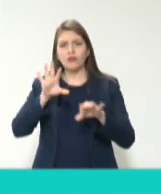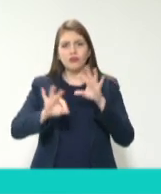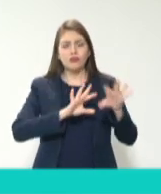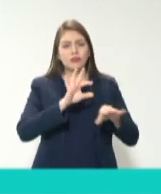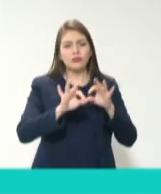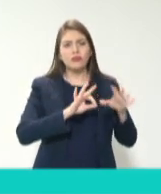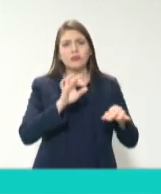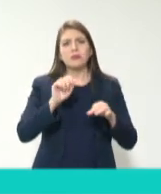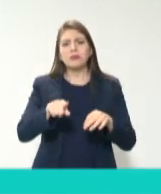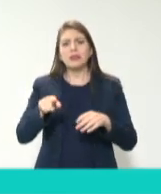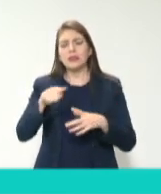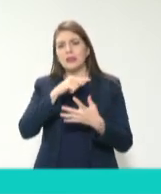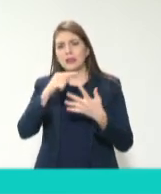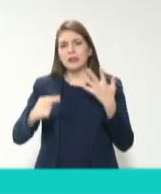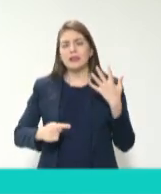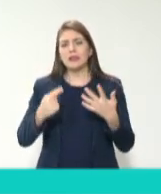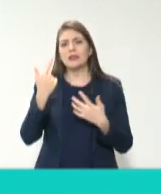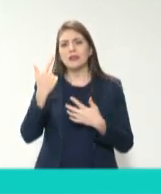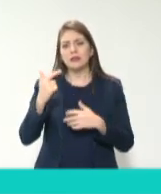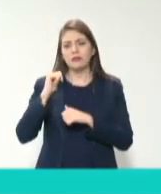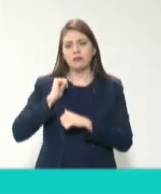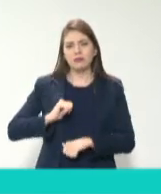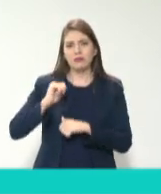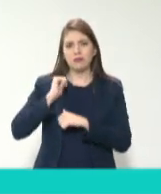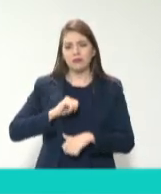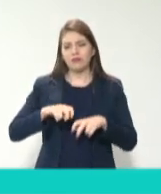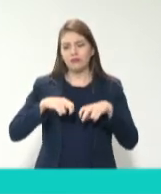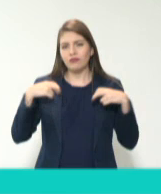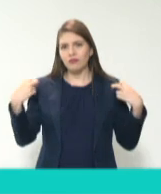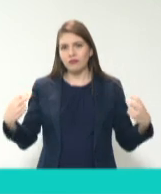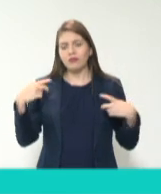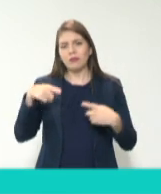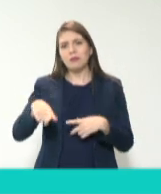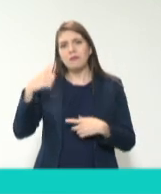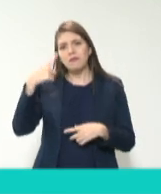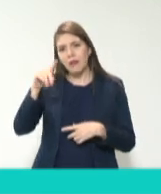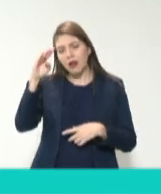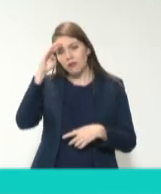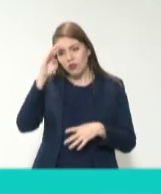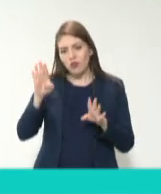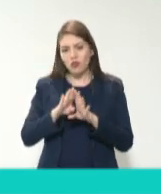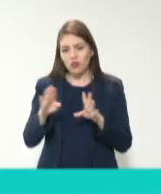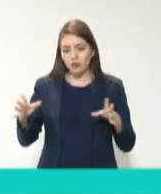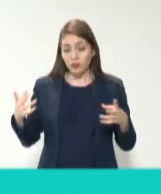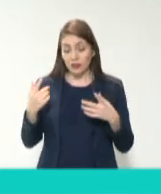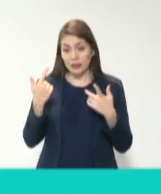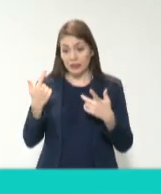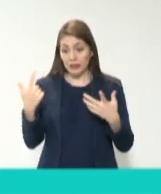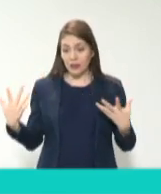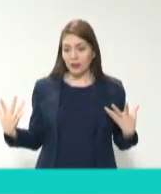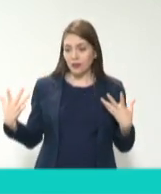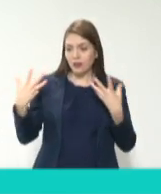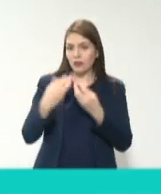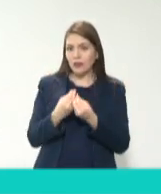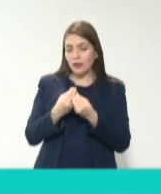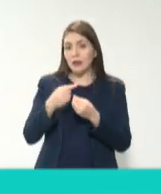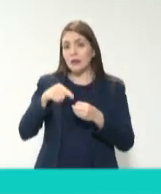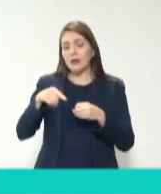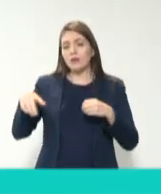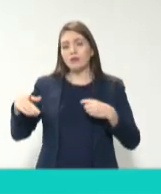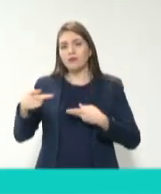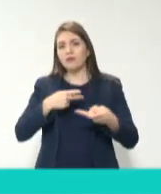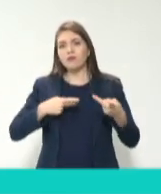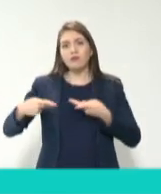conforman estas siete sillas que se han pensado como un sistema que combata la corrupción. Y los